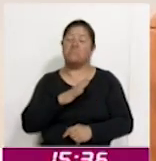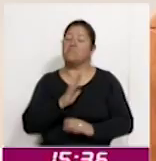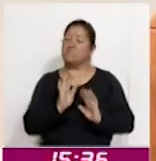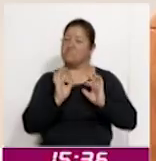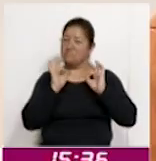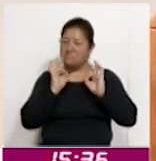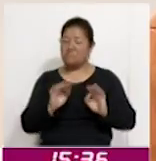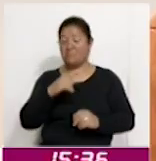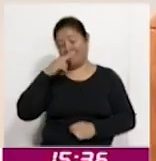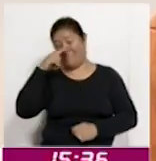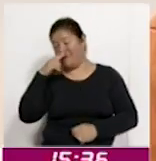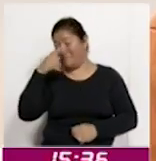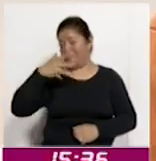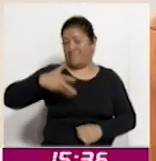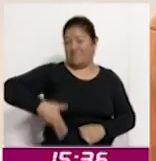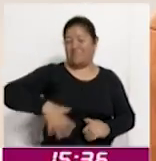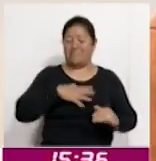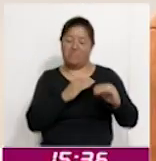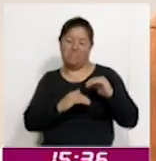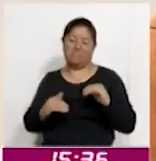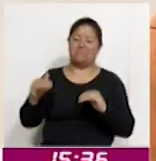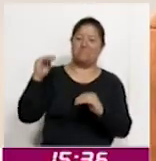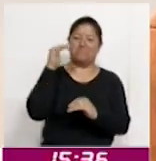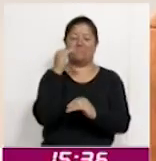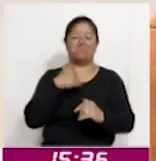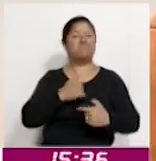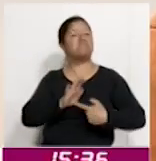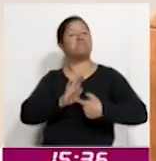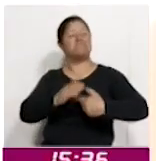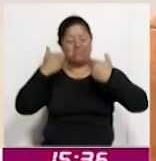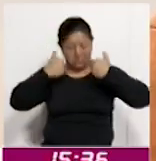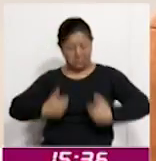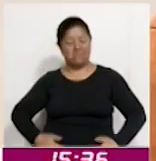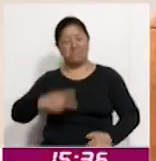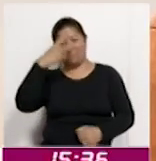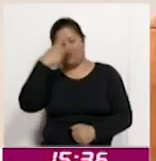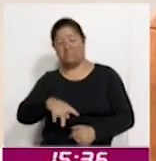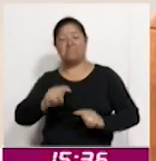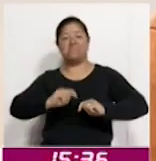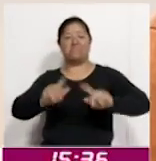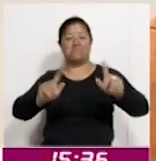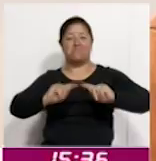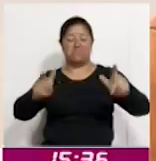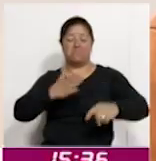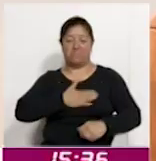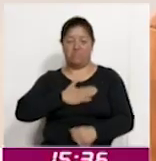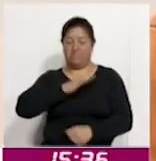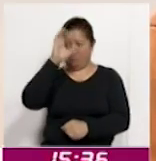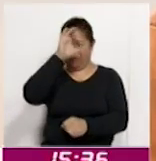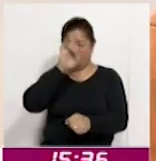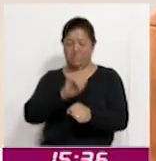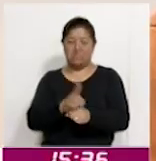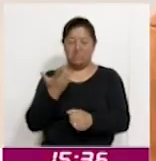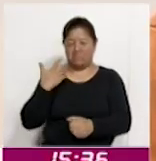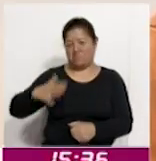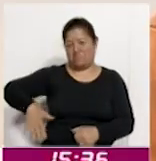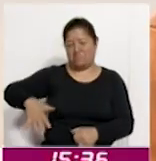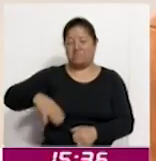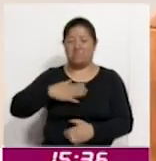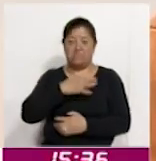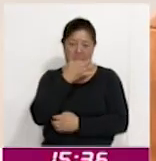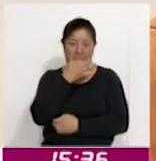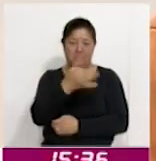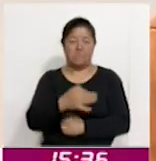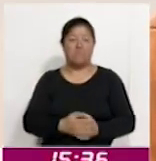y orgullosamente, nos mostramos como mexicanos, clascaltecas, nuestra cultura, como ya se comentó, yo